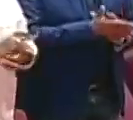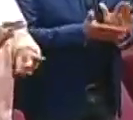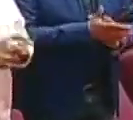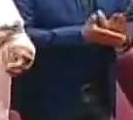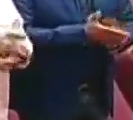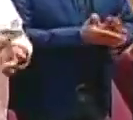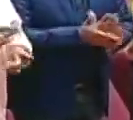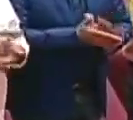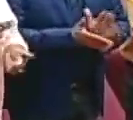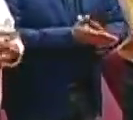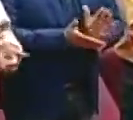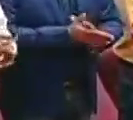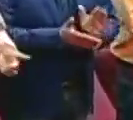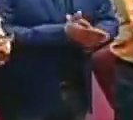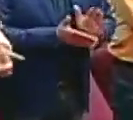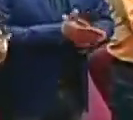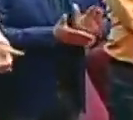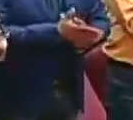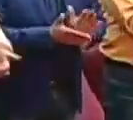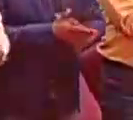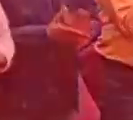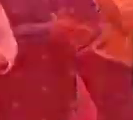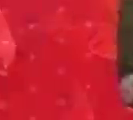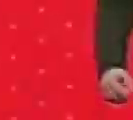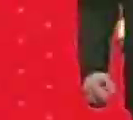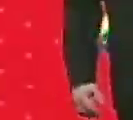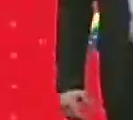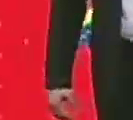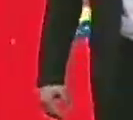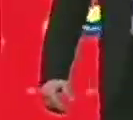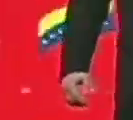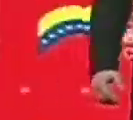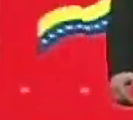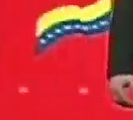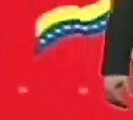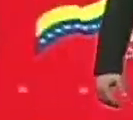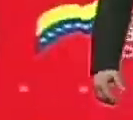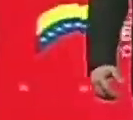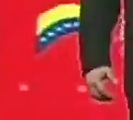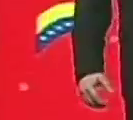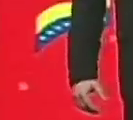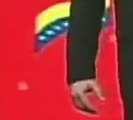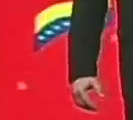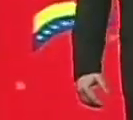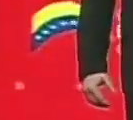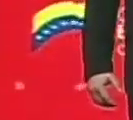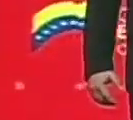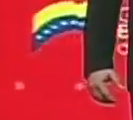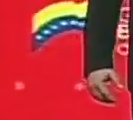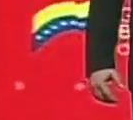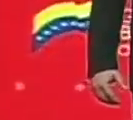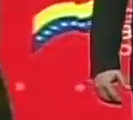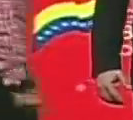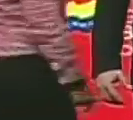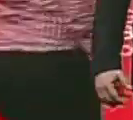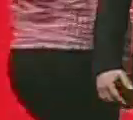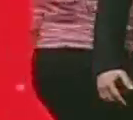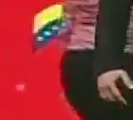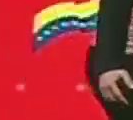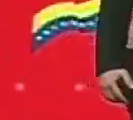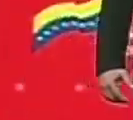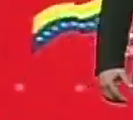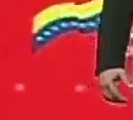Ahora transmitimos desde el Teatro de la Academia Militar de la Guardia Nacional Bolivariana en Fuerte Tiuna donde el presidente